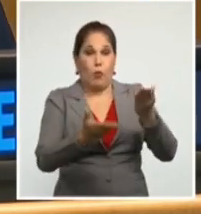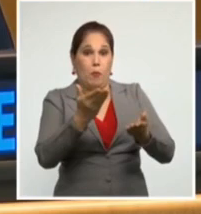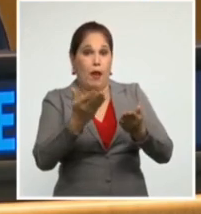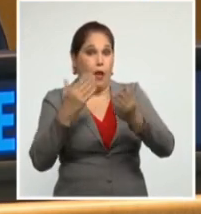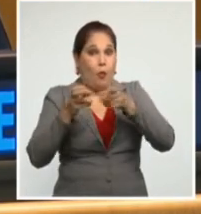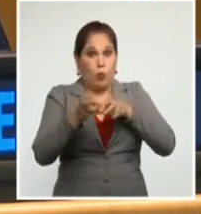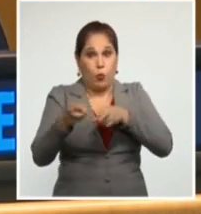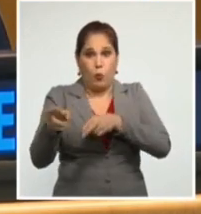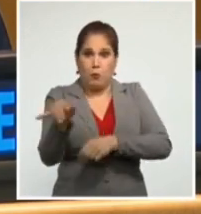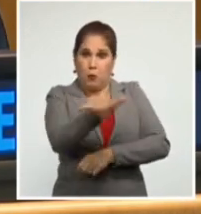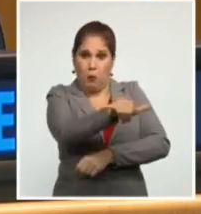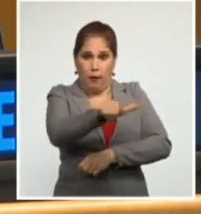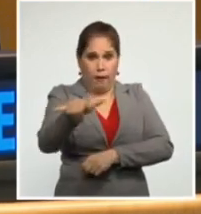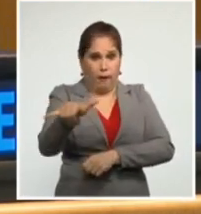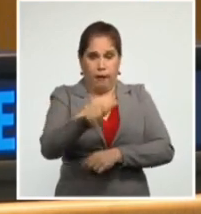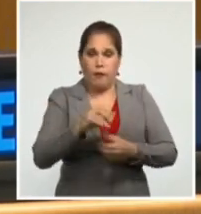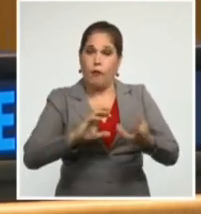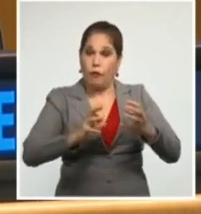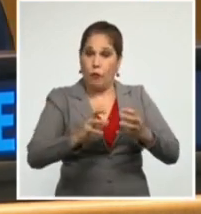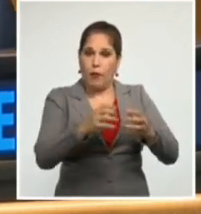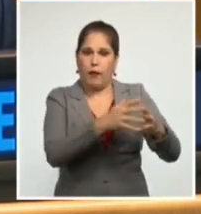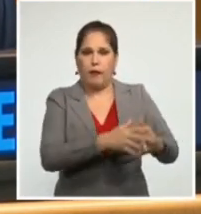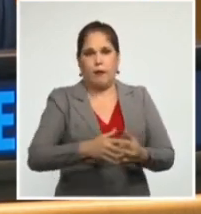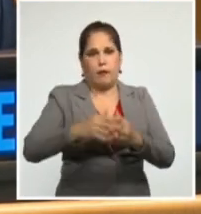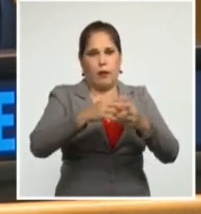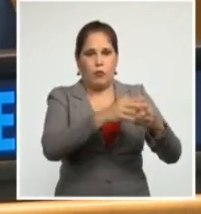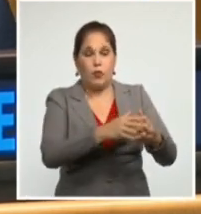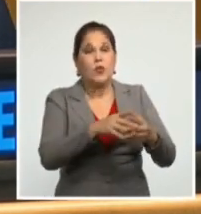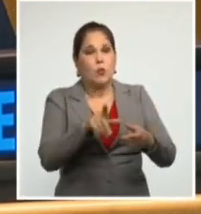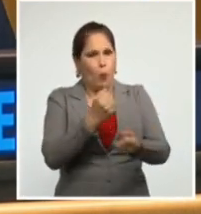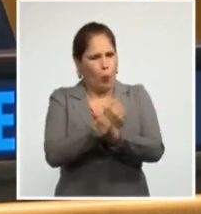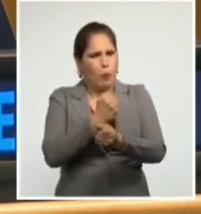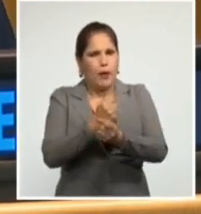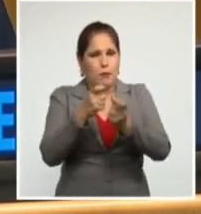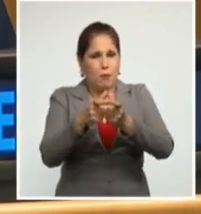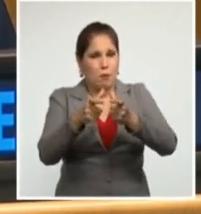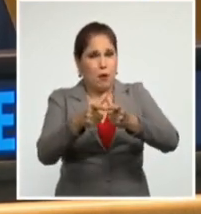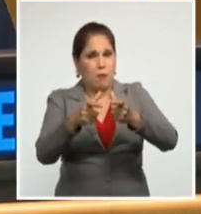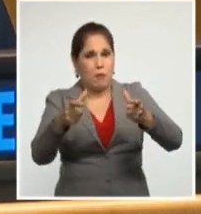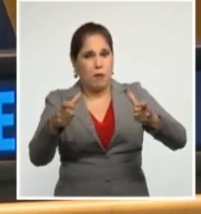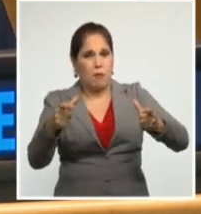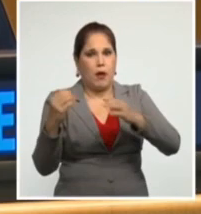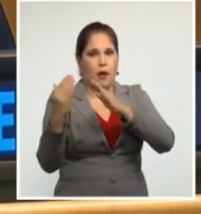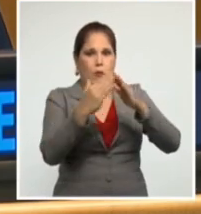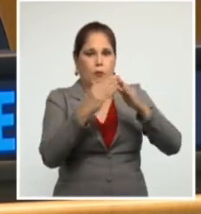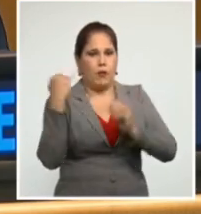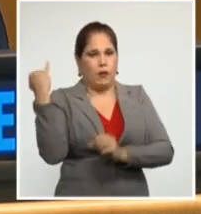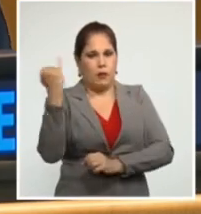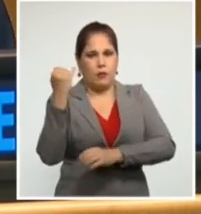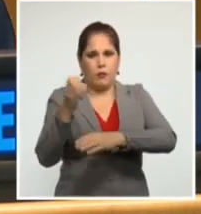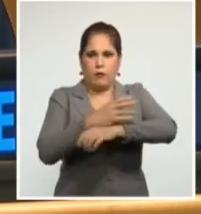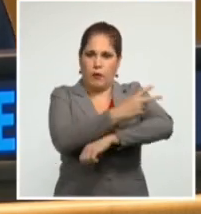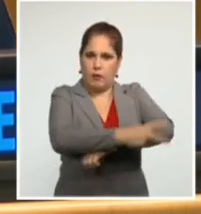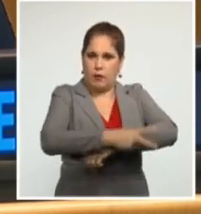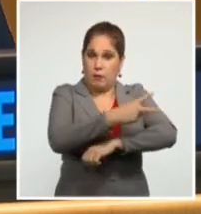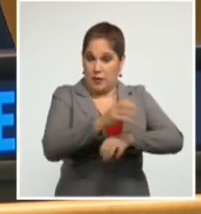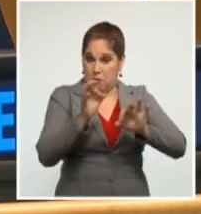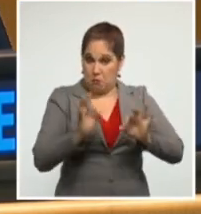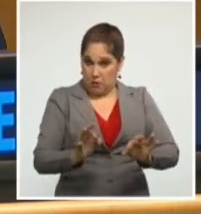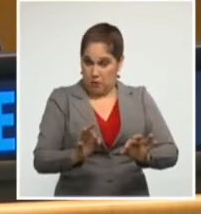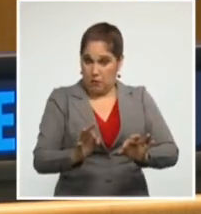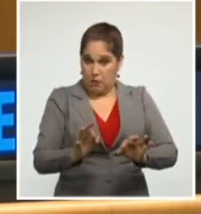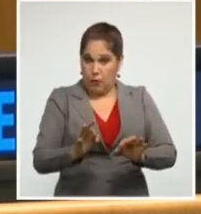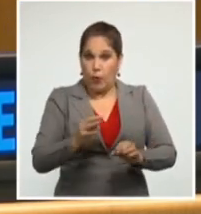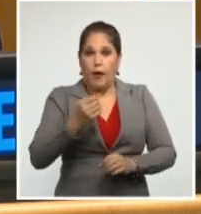Esta práctica es un peligro creciente para toda la comunidad internacional y es por esa razón que